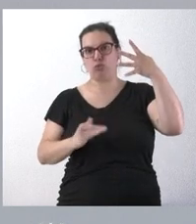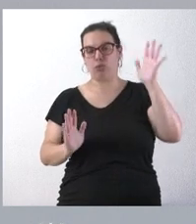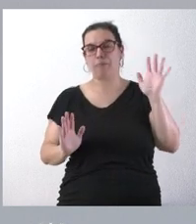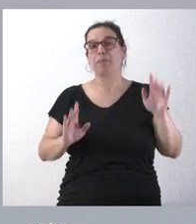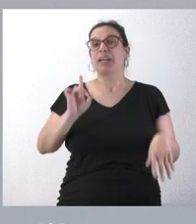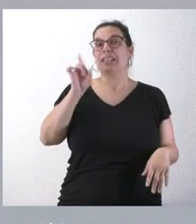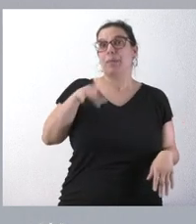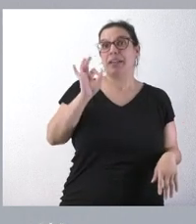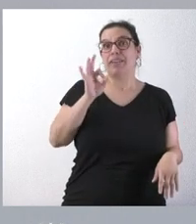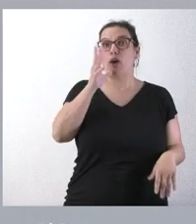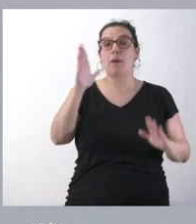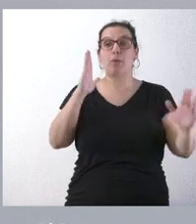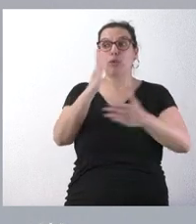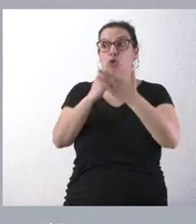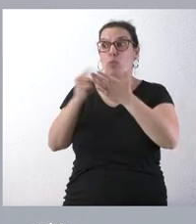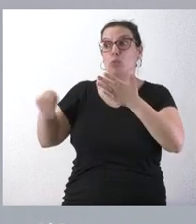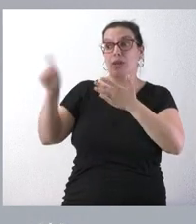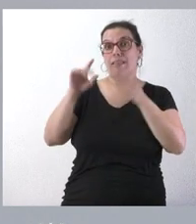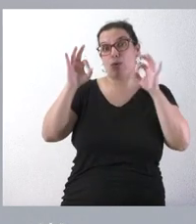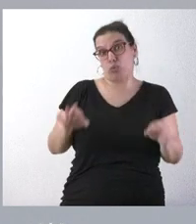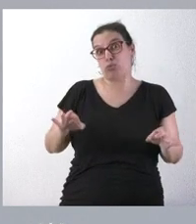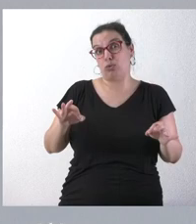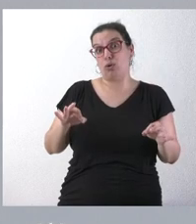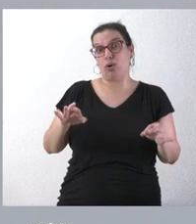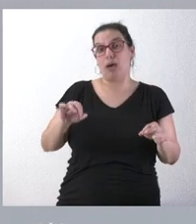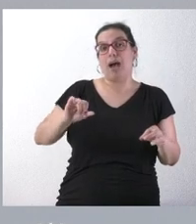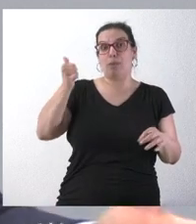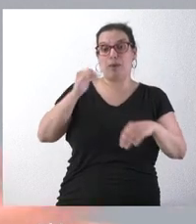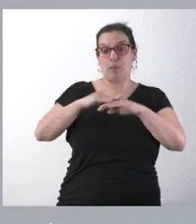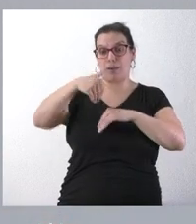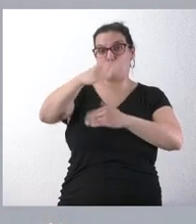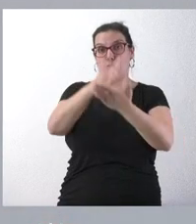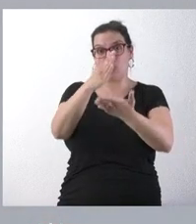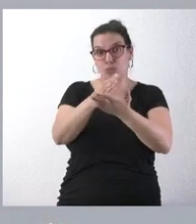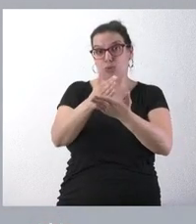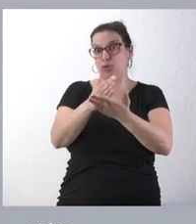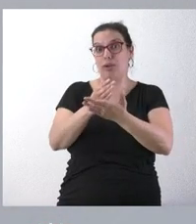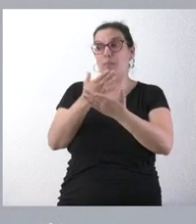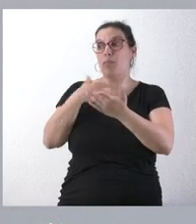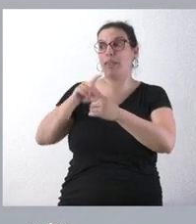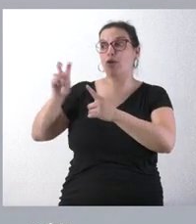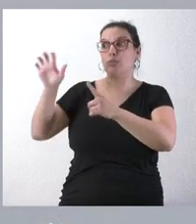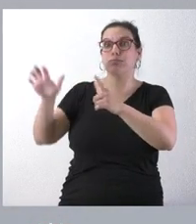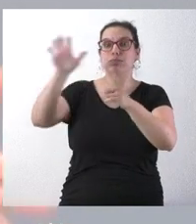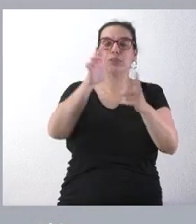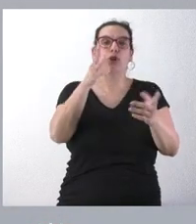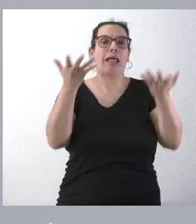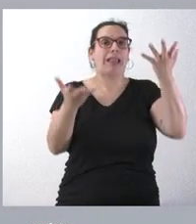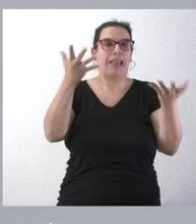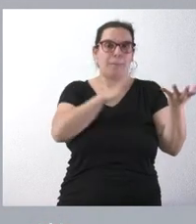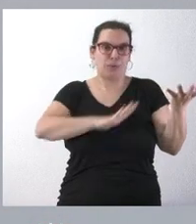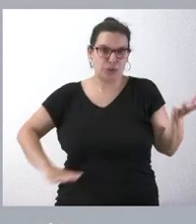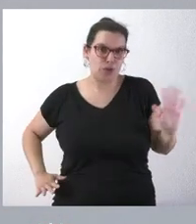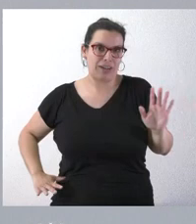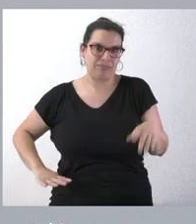hay ahora un momento en el que las comunidades de toma estamos aprobando estas tasas universitarias para el próximo año 2024-2025 y, por tanto, notemos el valor